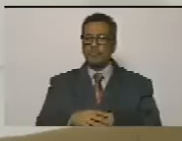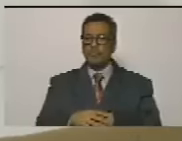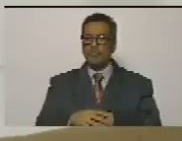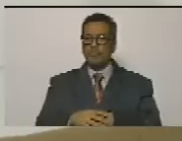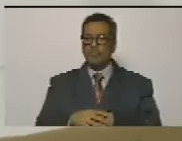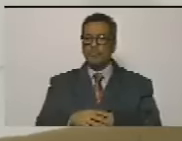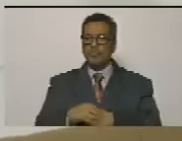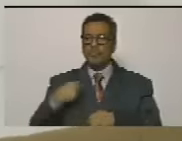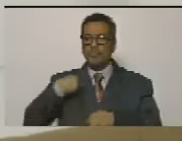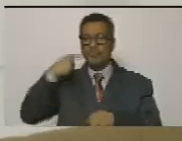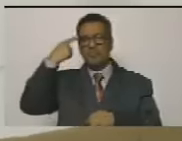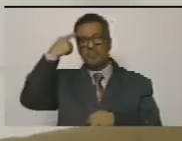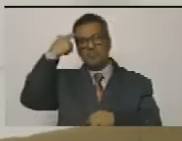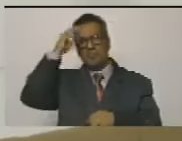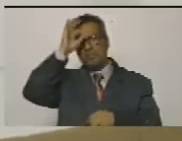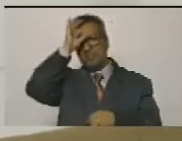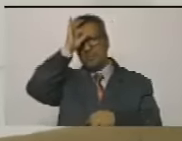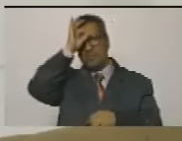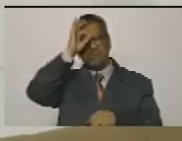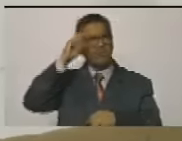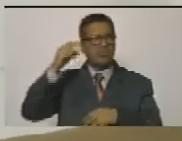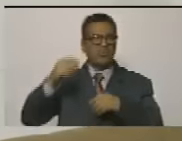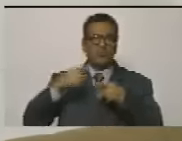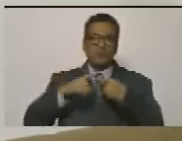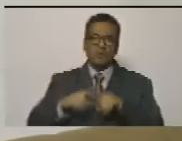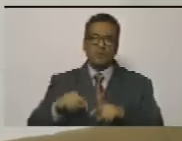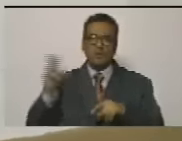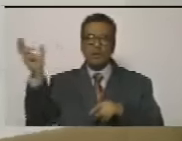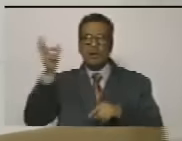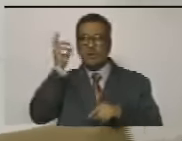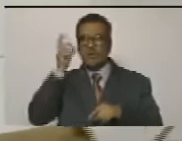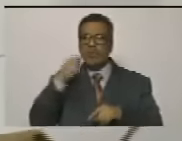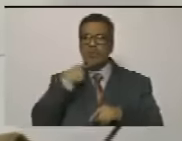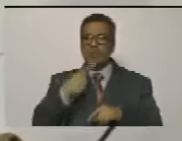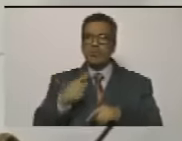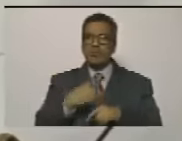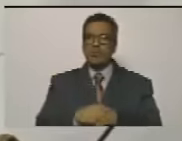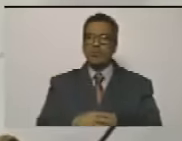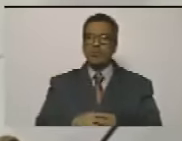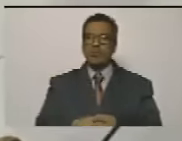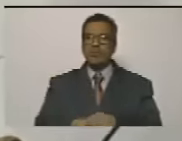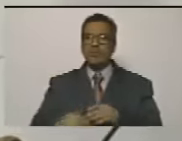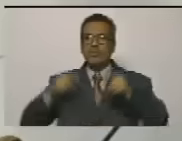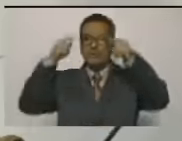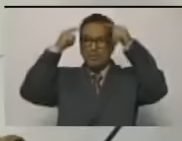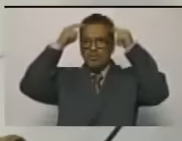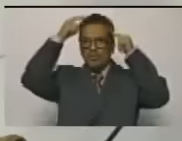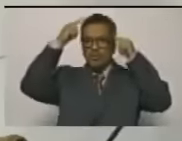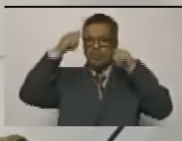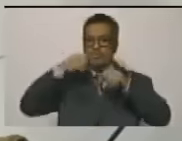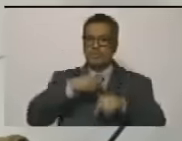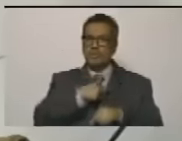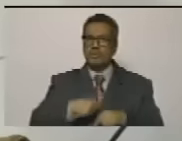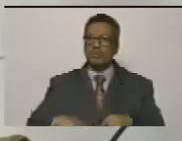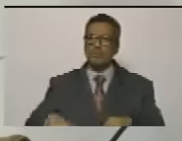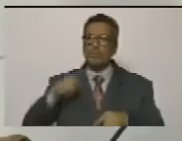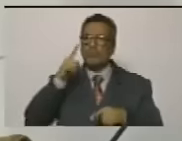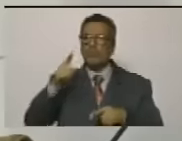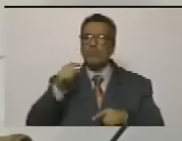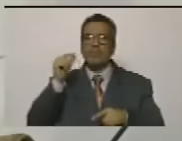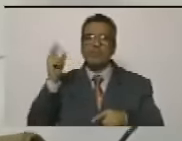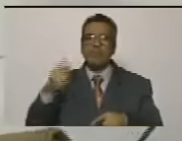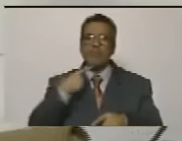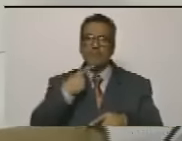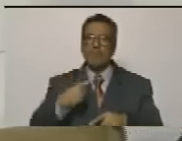yo no sé cuántas veces se lo escuché decir a Hugo Chávez y una vez se lo